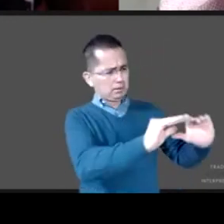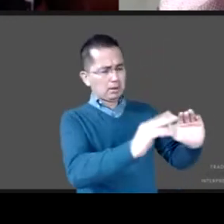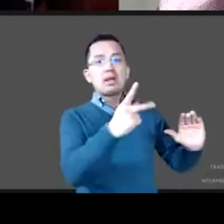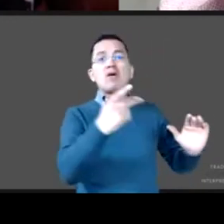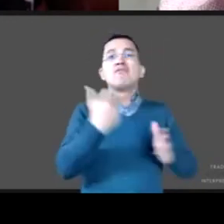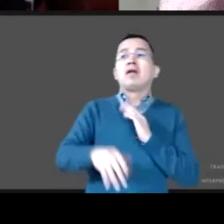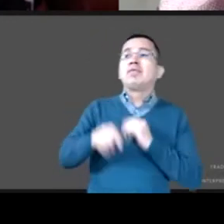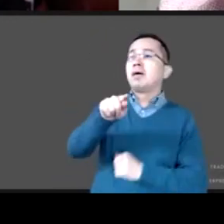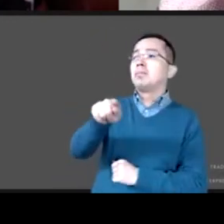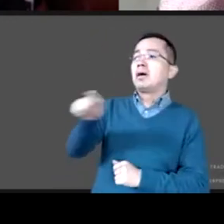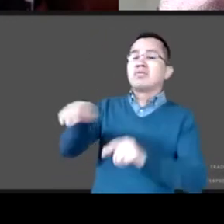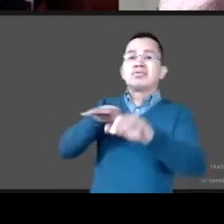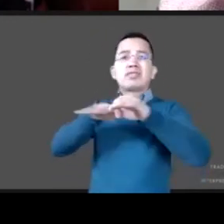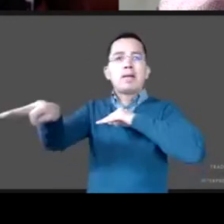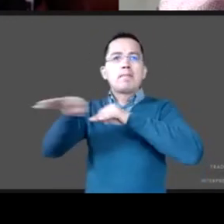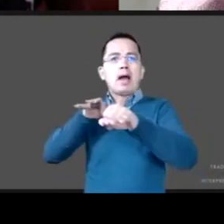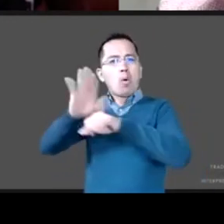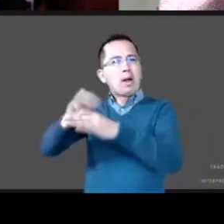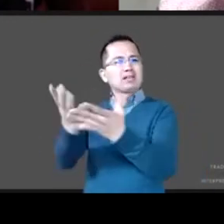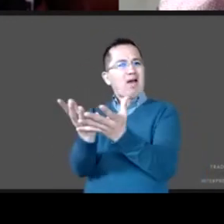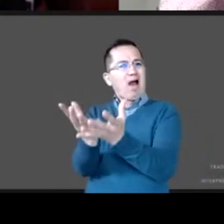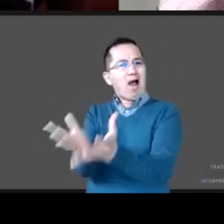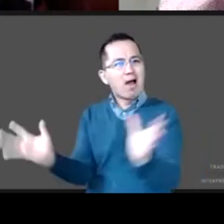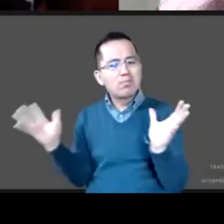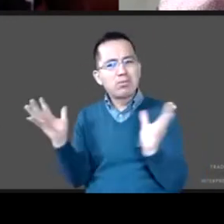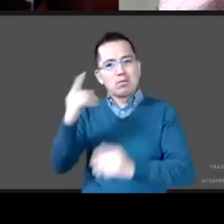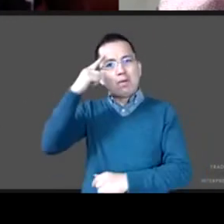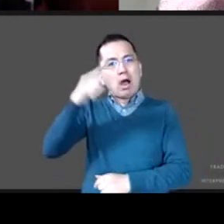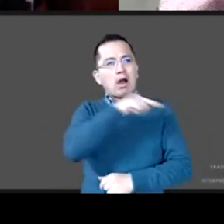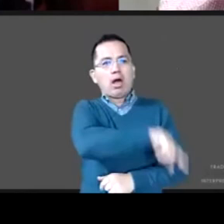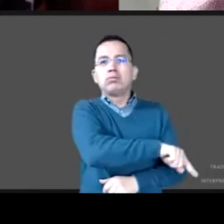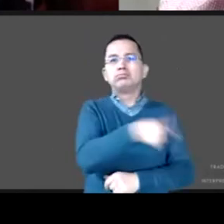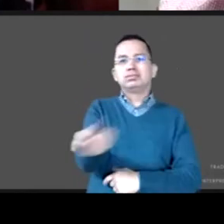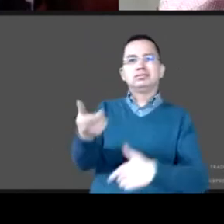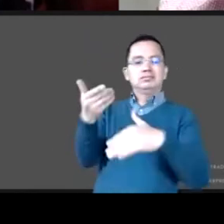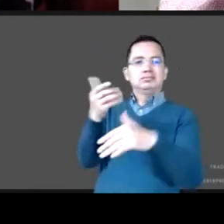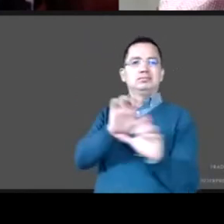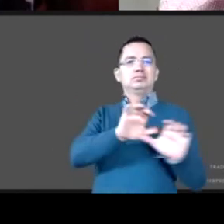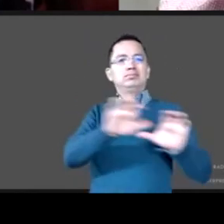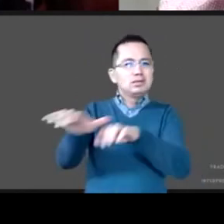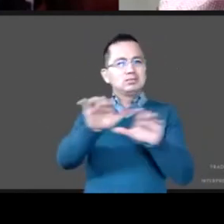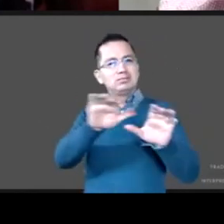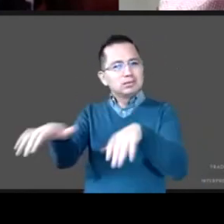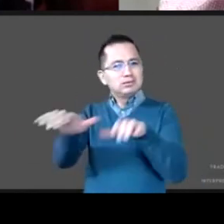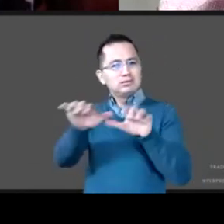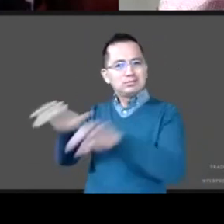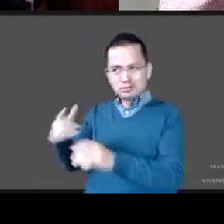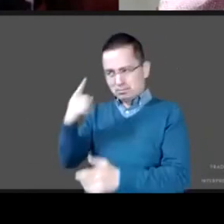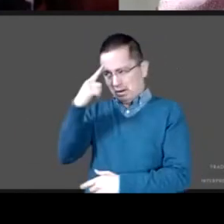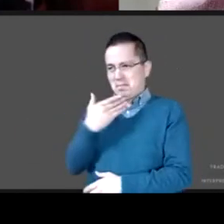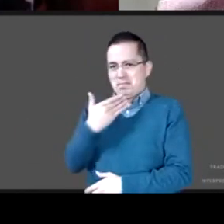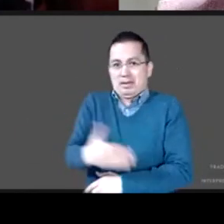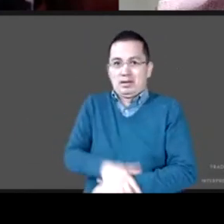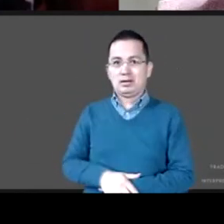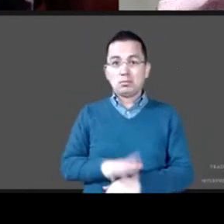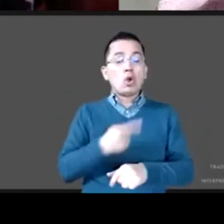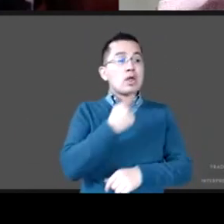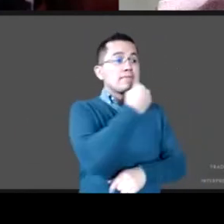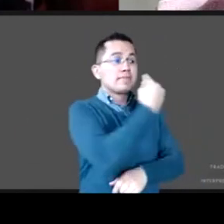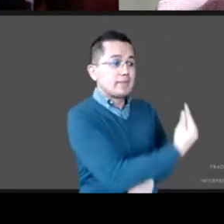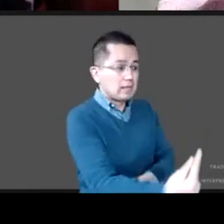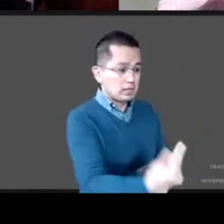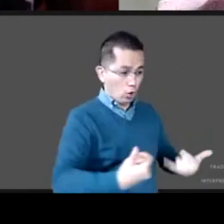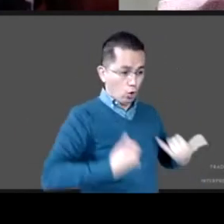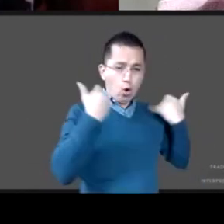de la oferta o la demanda laboral y los niños y niñas adolescentes que tenían mayor capital medido como se medía tuvieron que emigrar